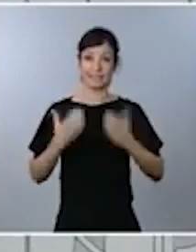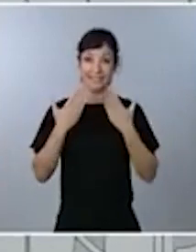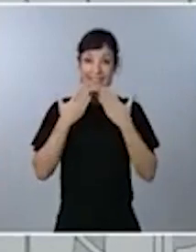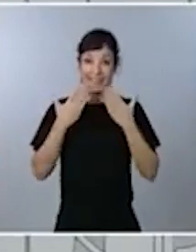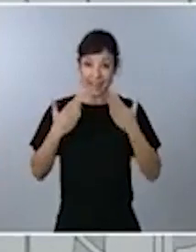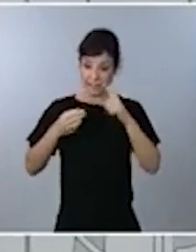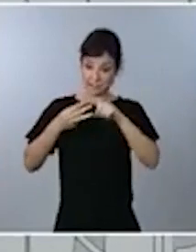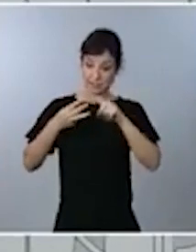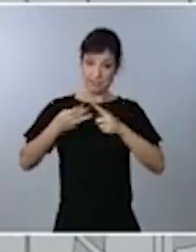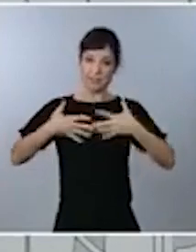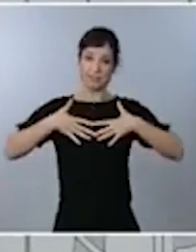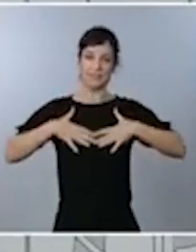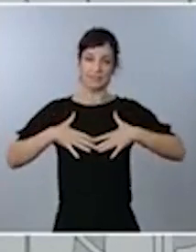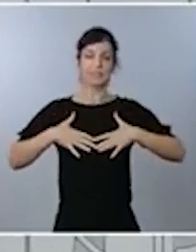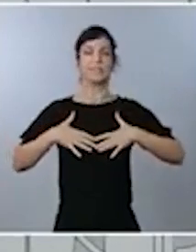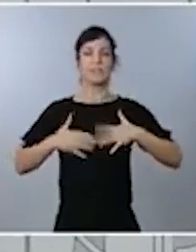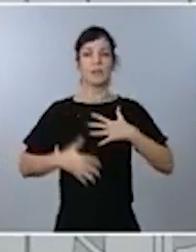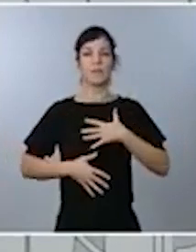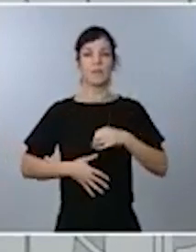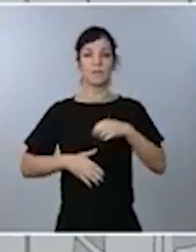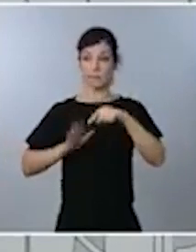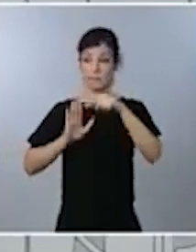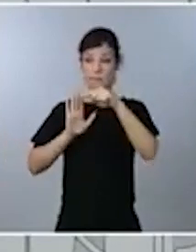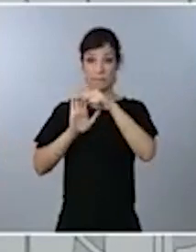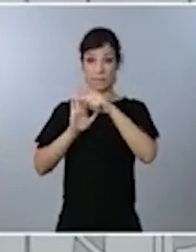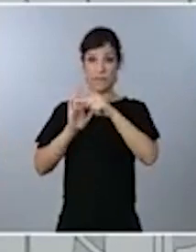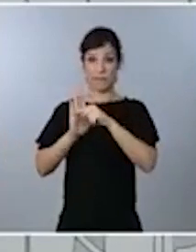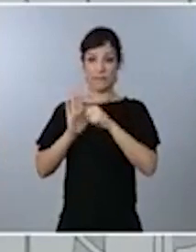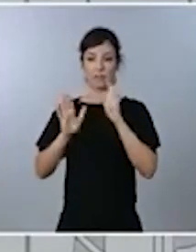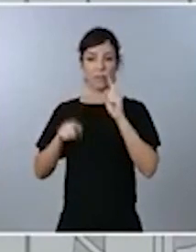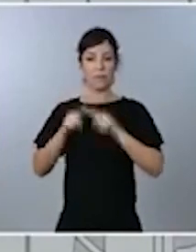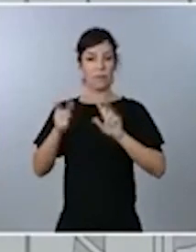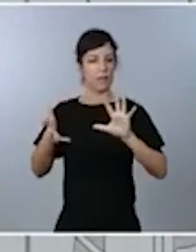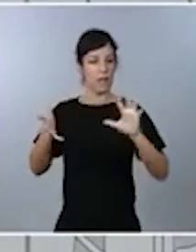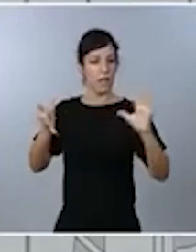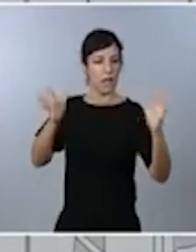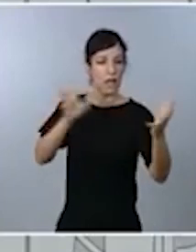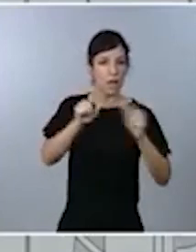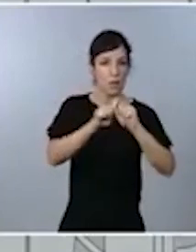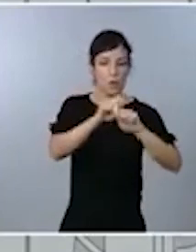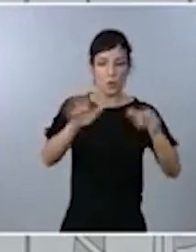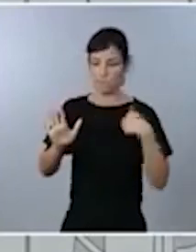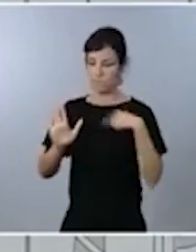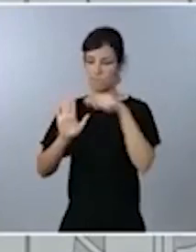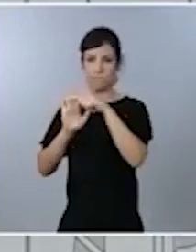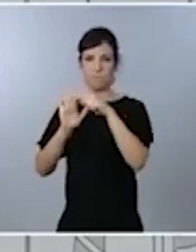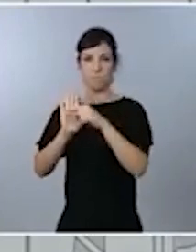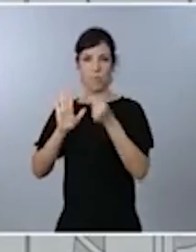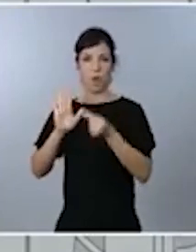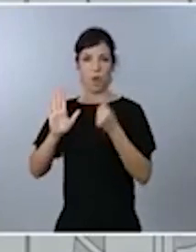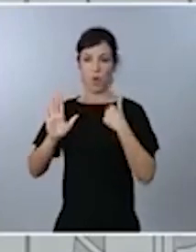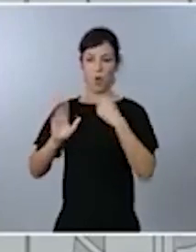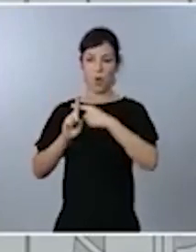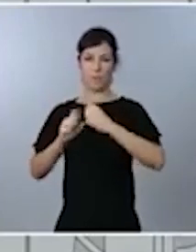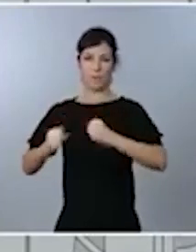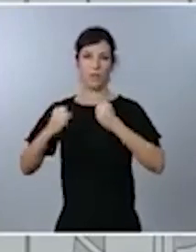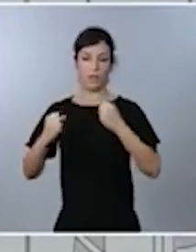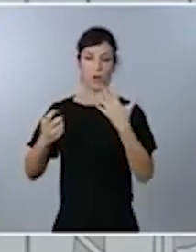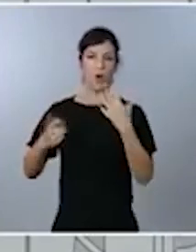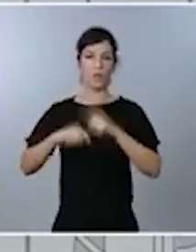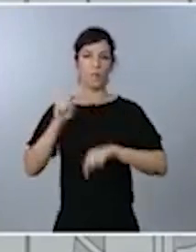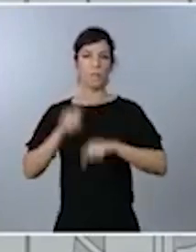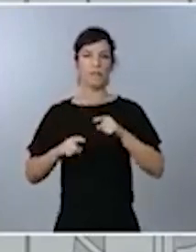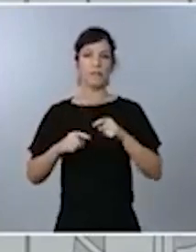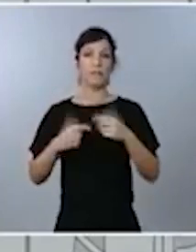graduar las medidas según evoluciona la pandemia y también nos permite focalizar más las medidas para actuar con más contundencia